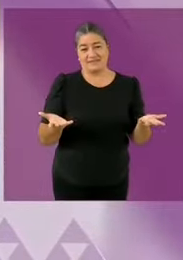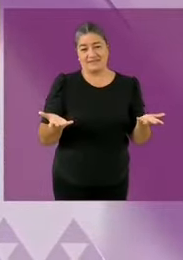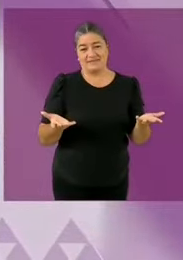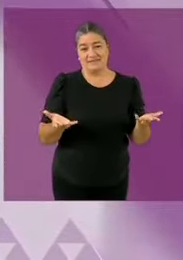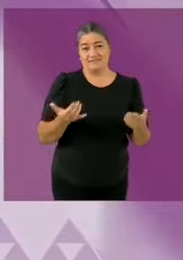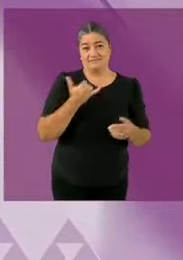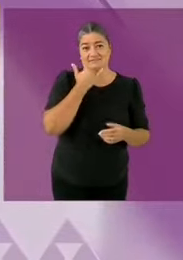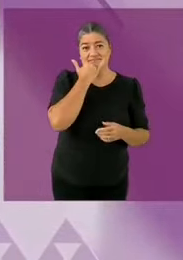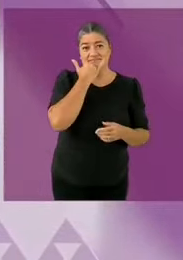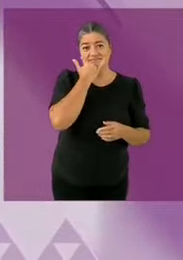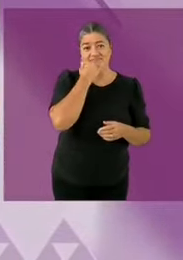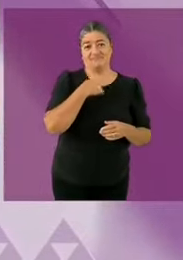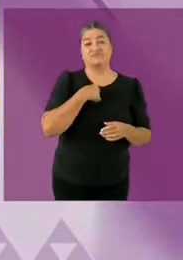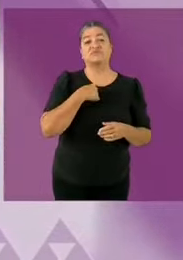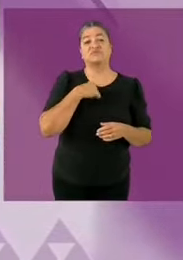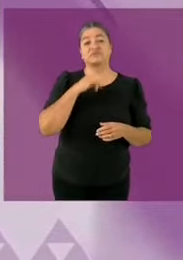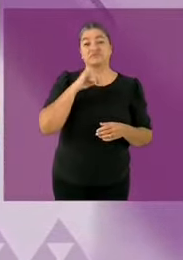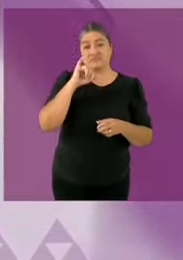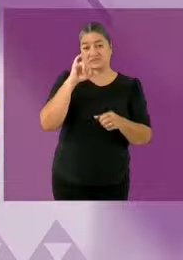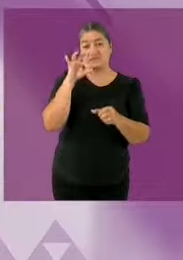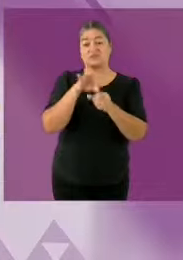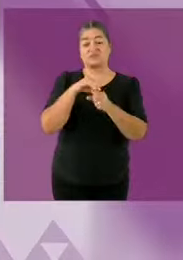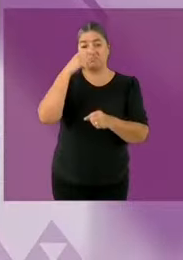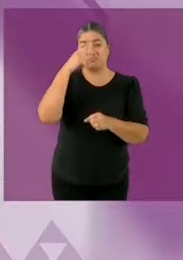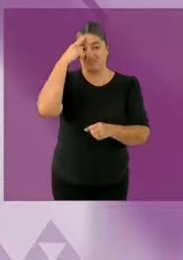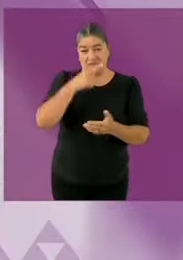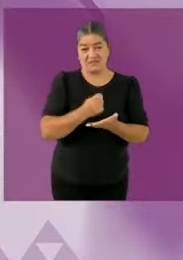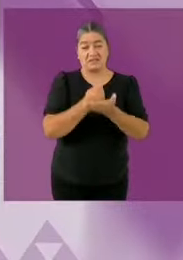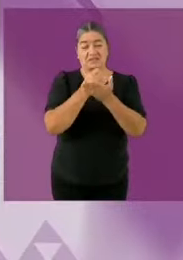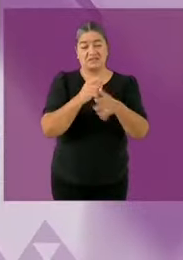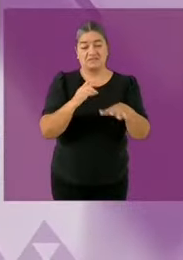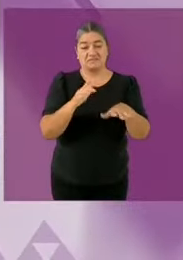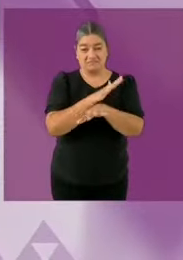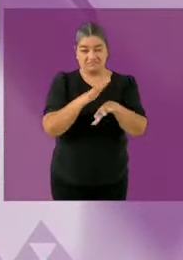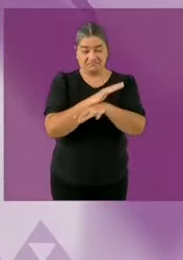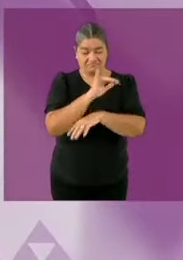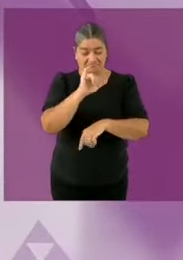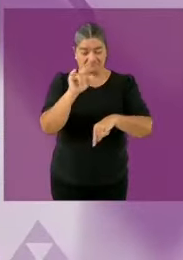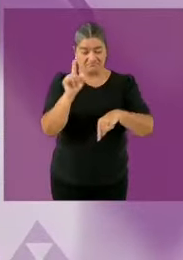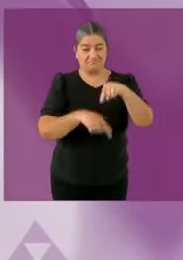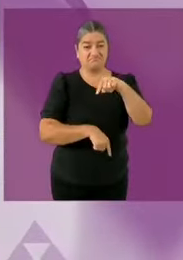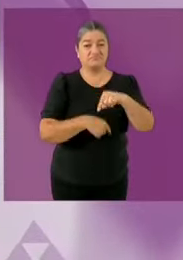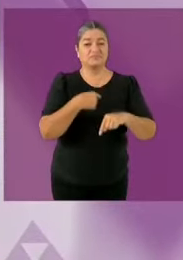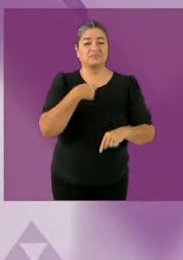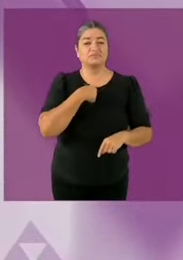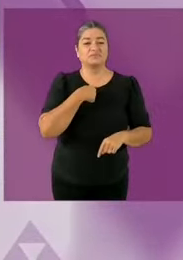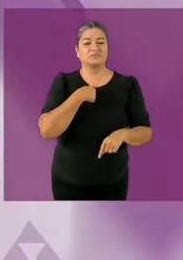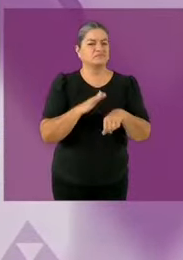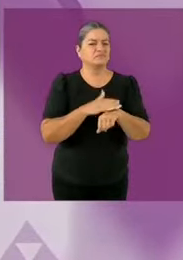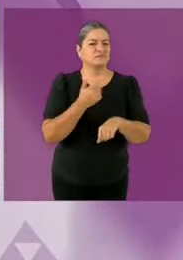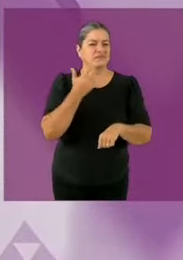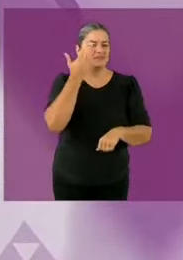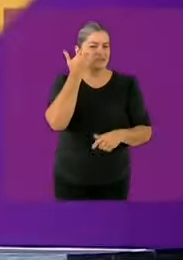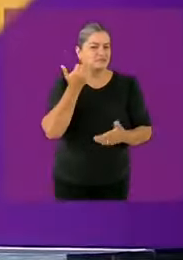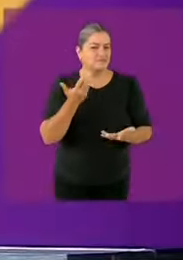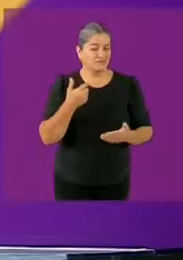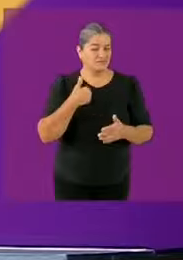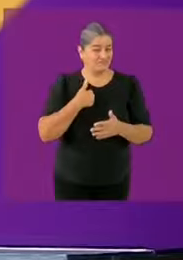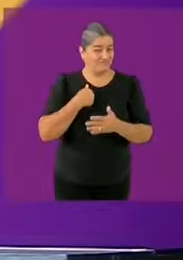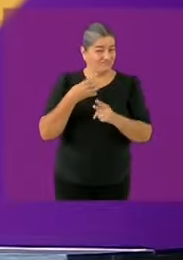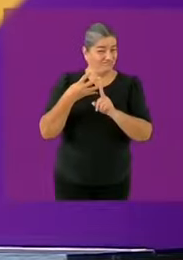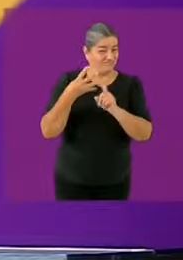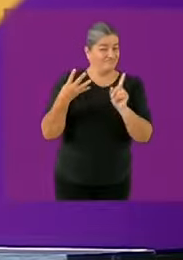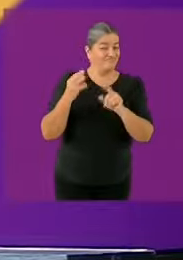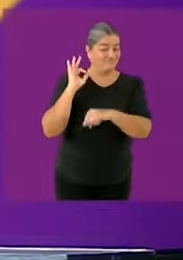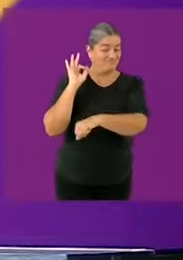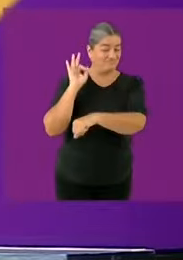reconversión yo estoy con todos los derechos de la comunidad LGBTIQ+. Vamos con un último punto